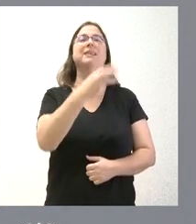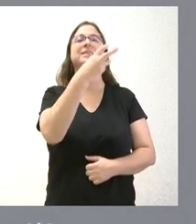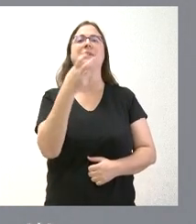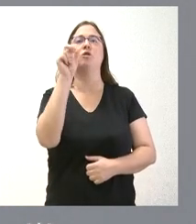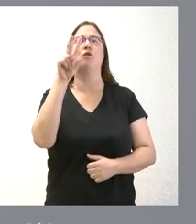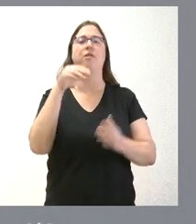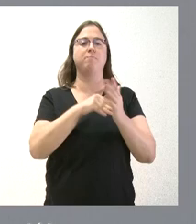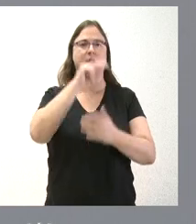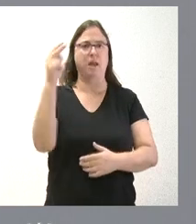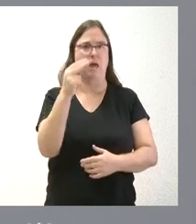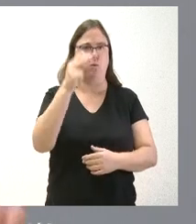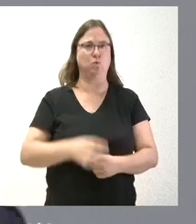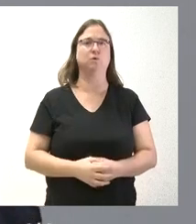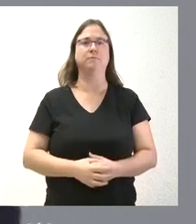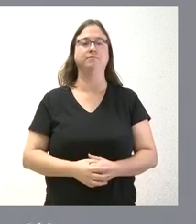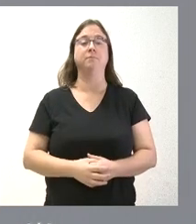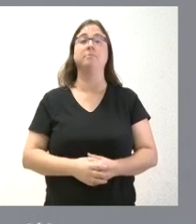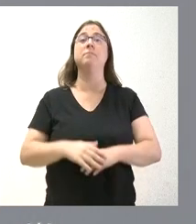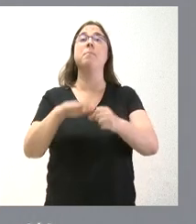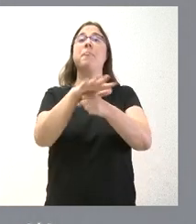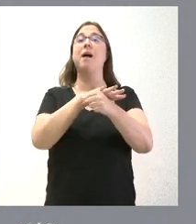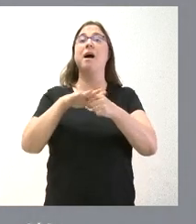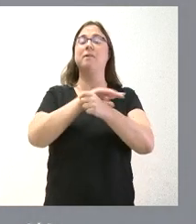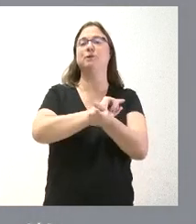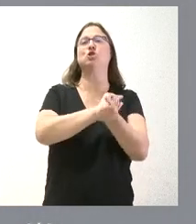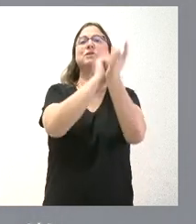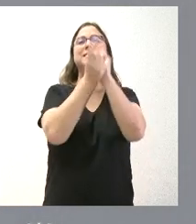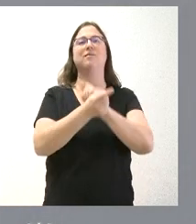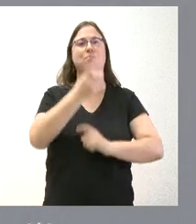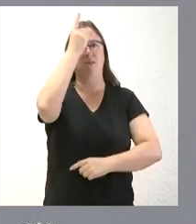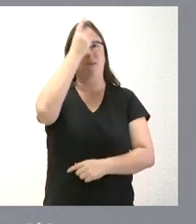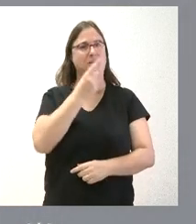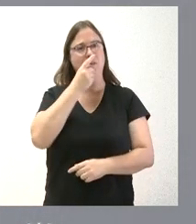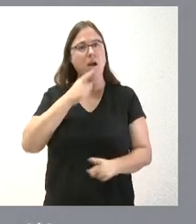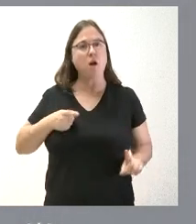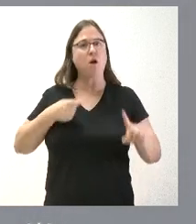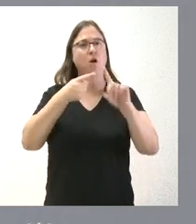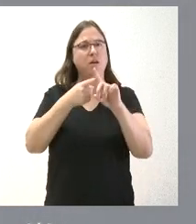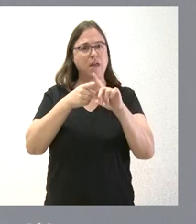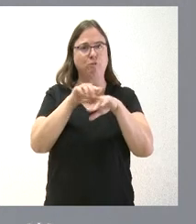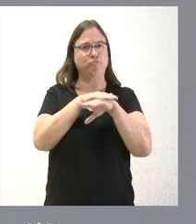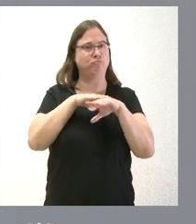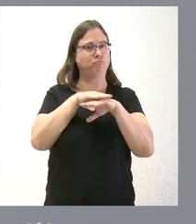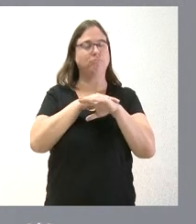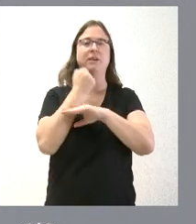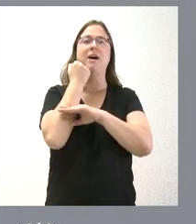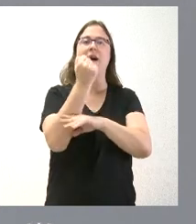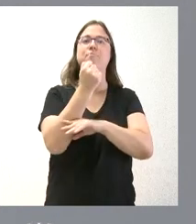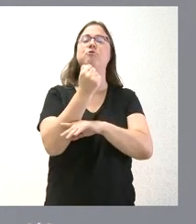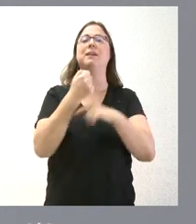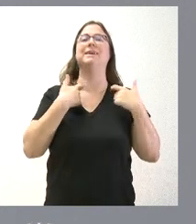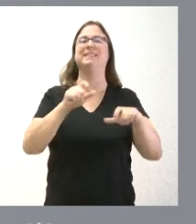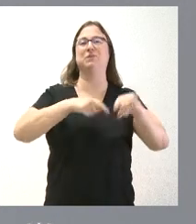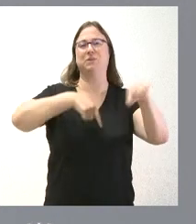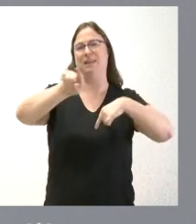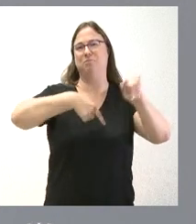Ya en el ámbito de la transformación digital y con un objetivo esencial que es apoyar al sector del transporte, la dificultad que